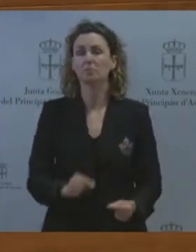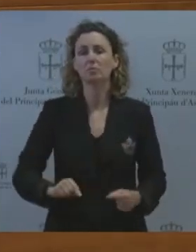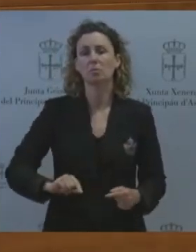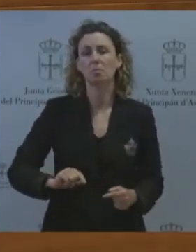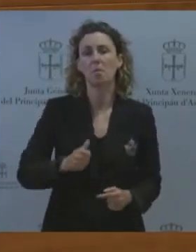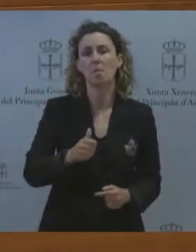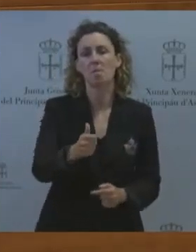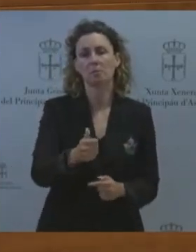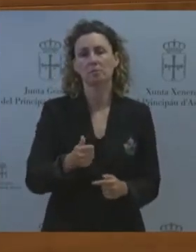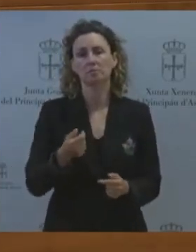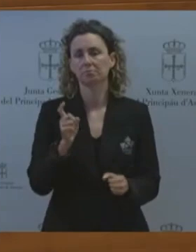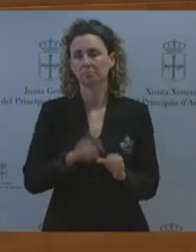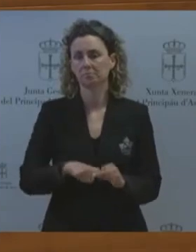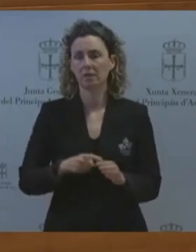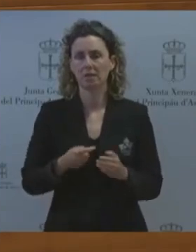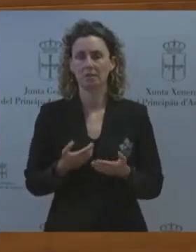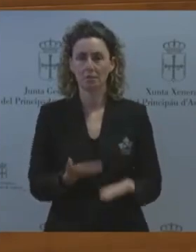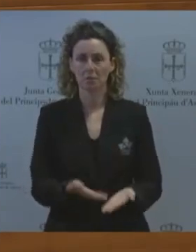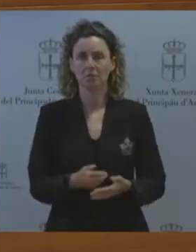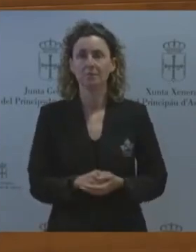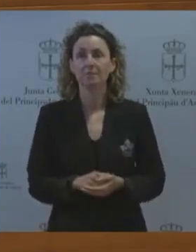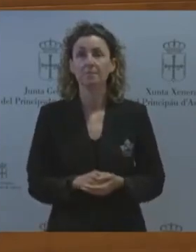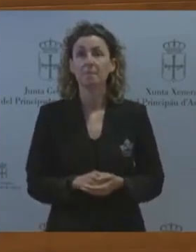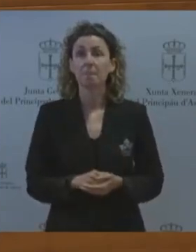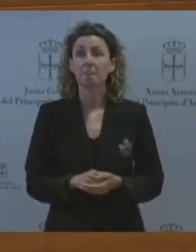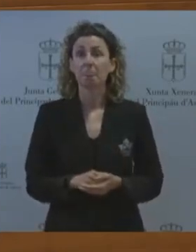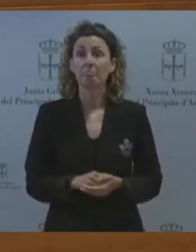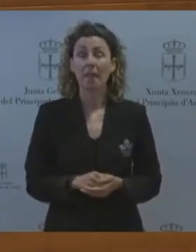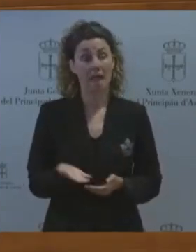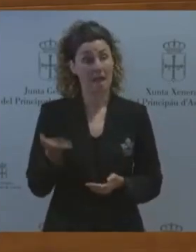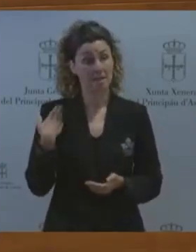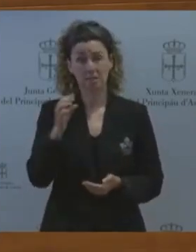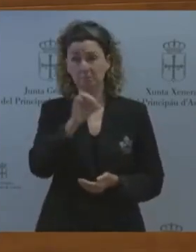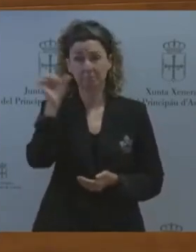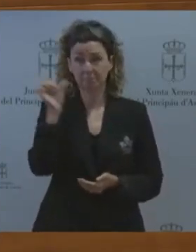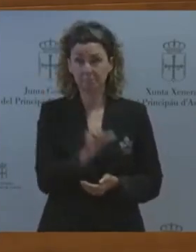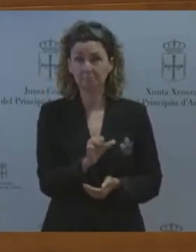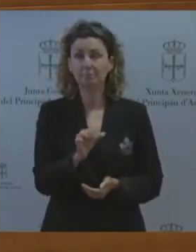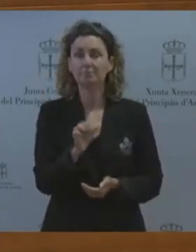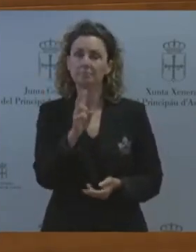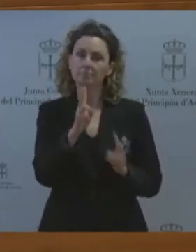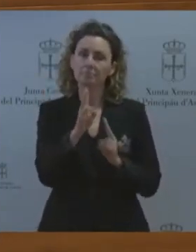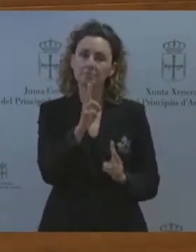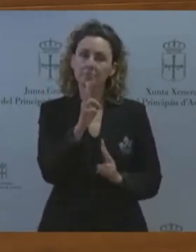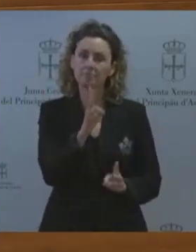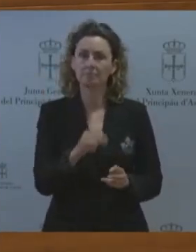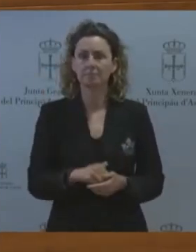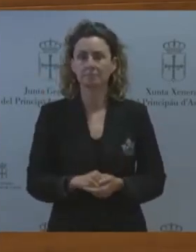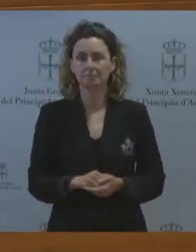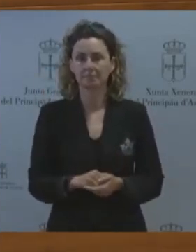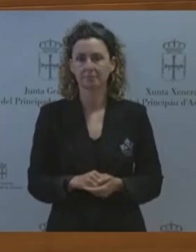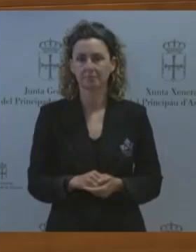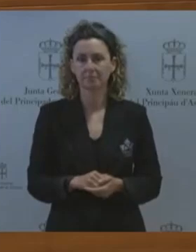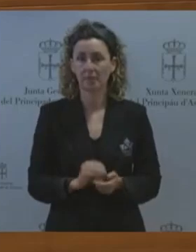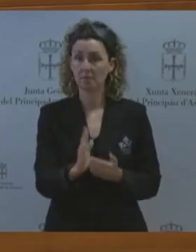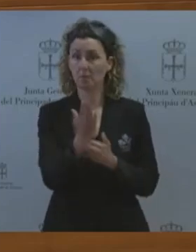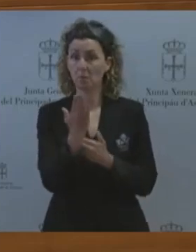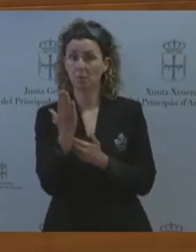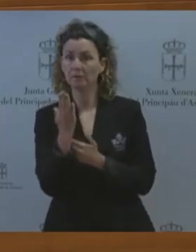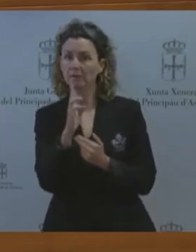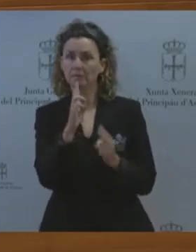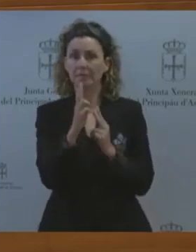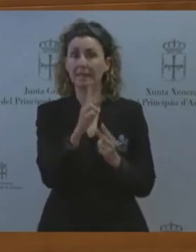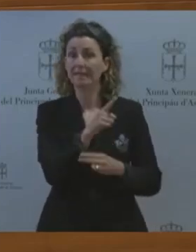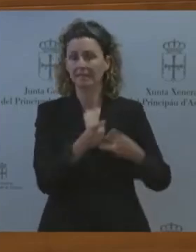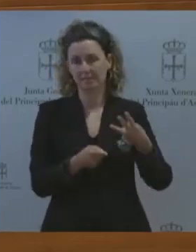respondo ahora a su discurso de ayer muy específicamente reacción a sus propuestas hay tres situaciones diversas creo que hay